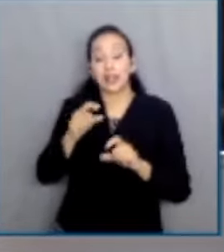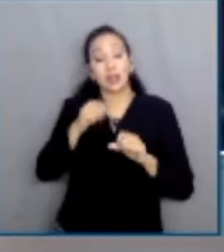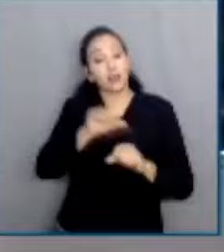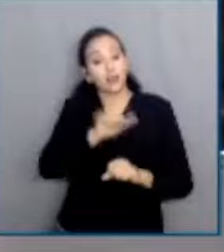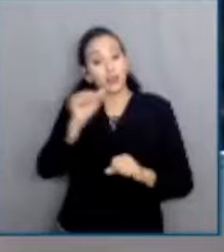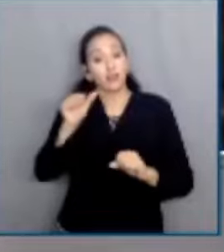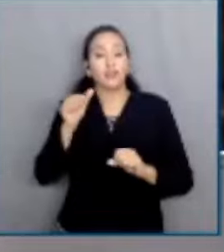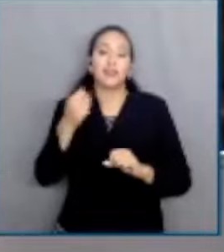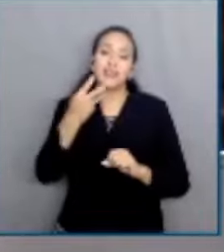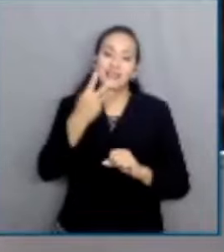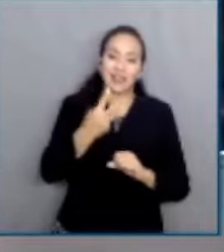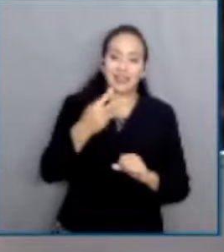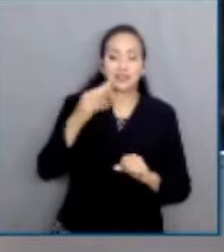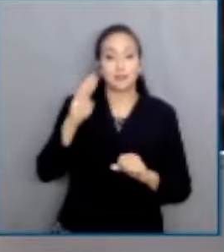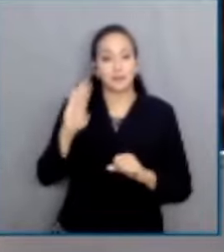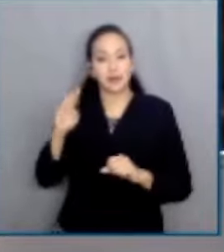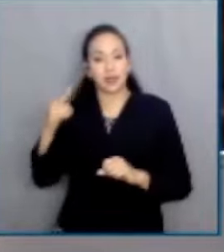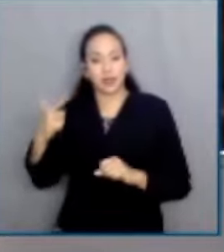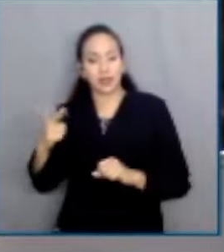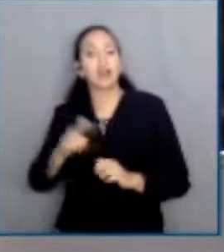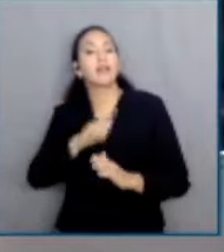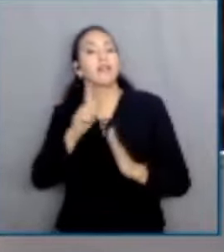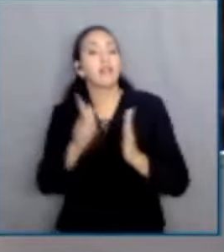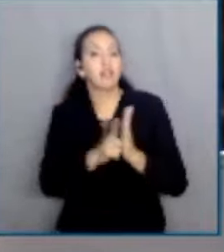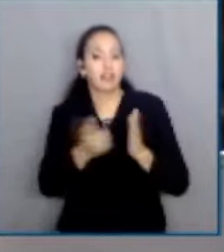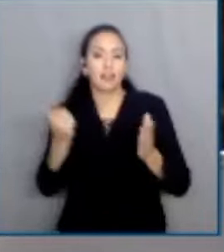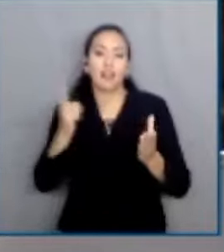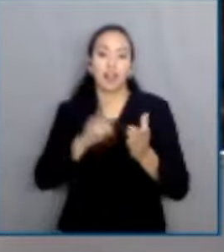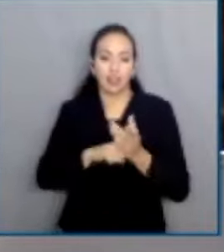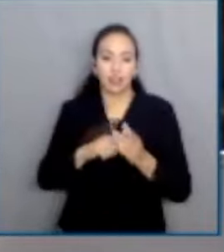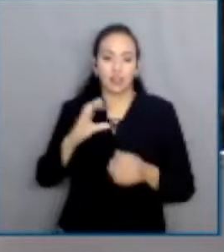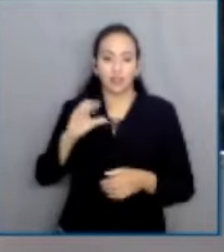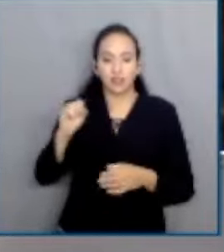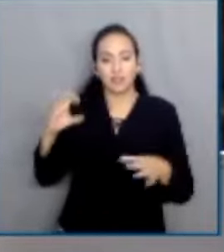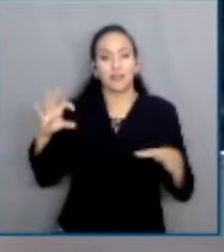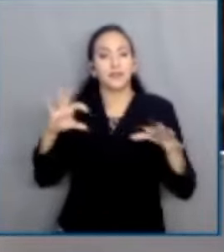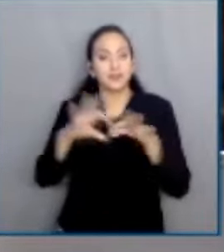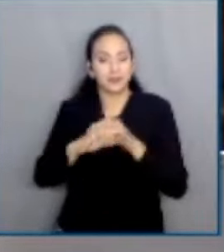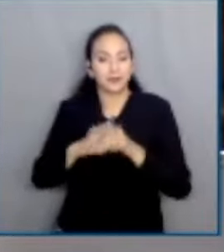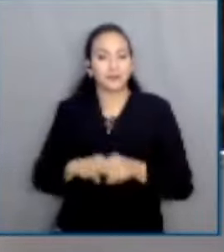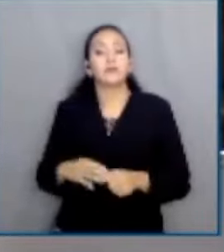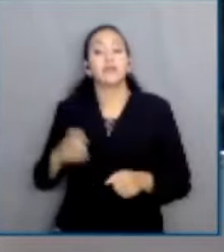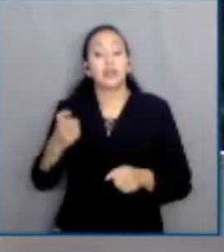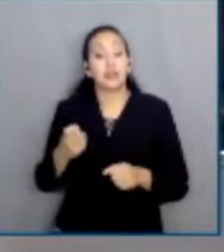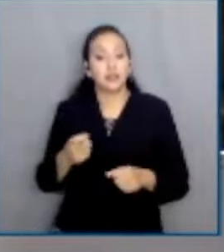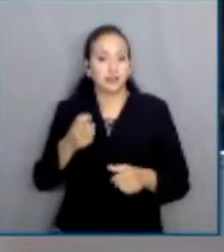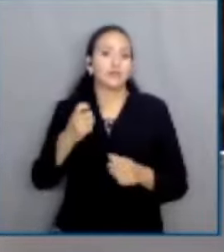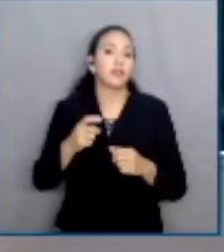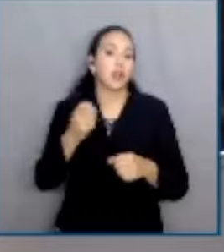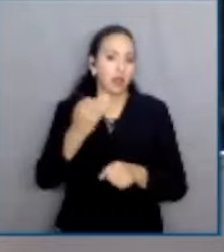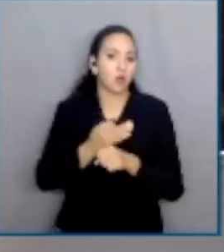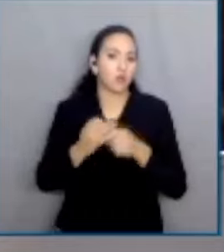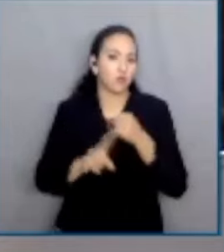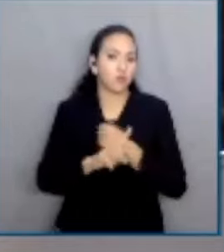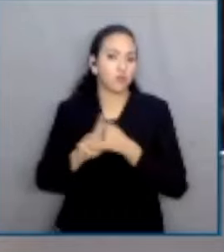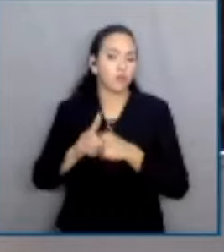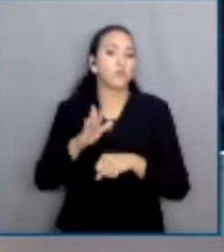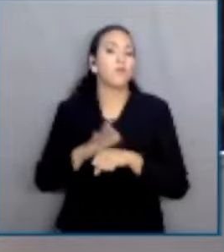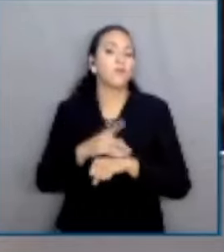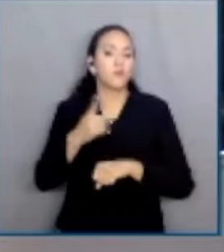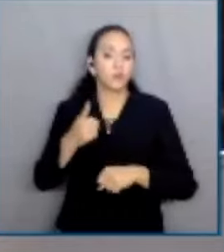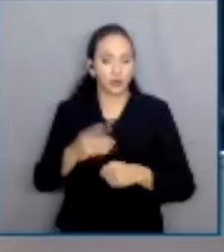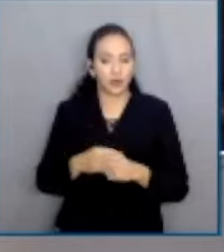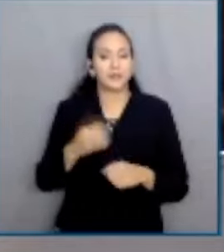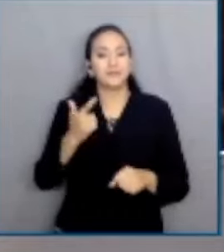de la ley interna del Congreso, dado que es el único afectado por el vicio detectado en la votación,